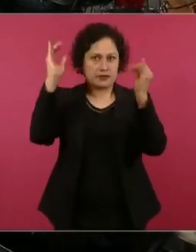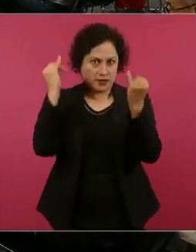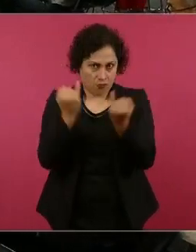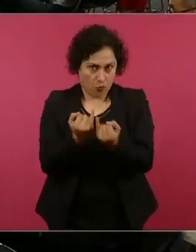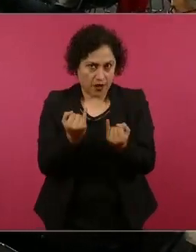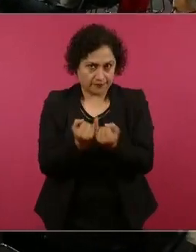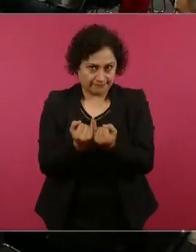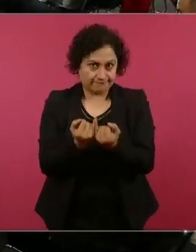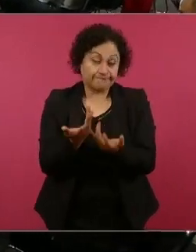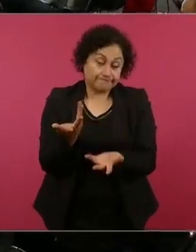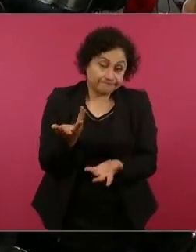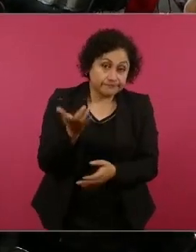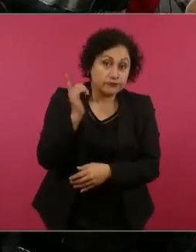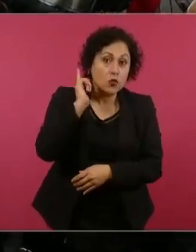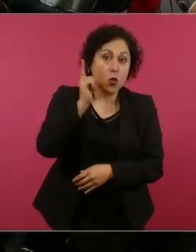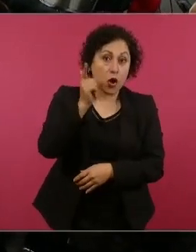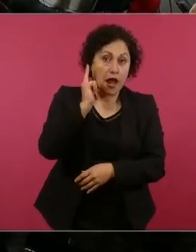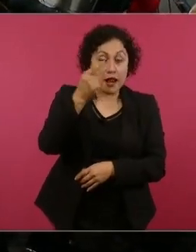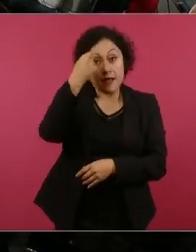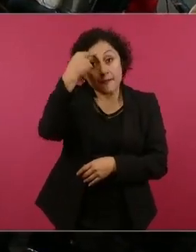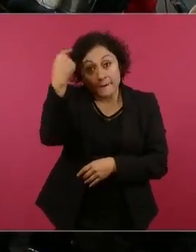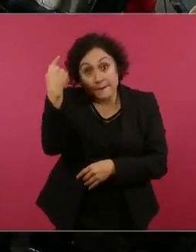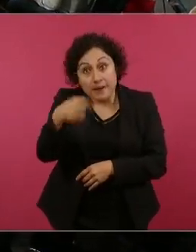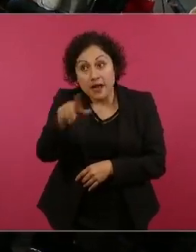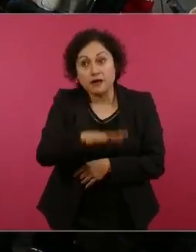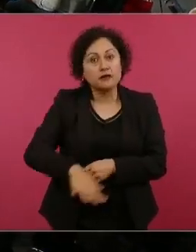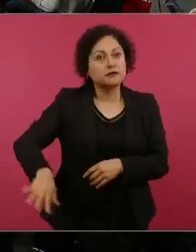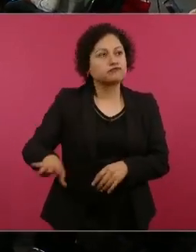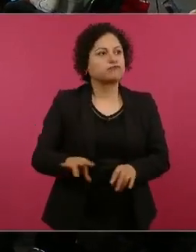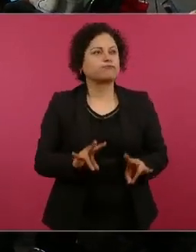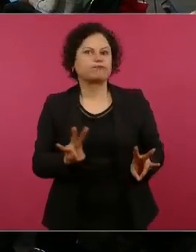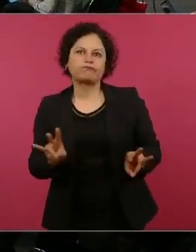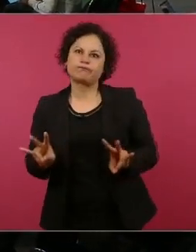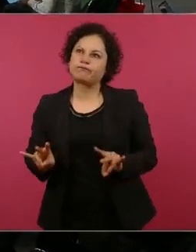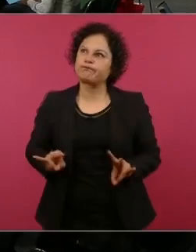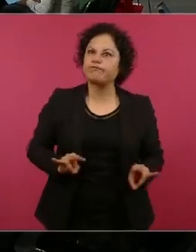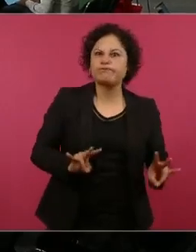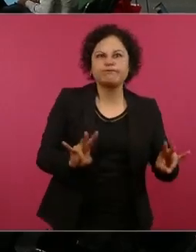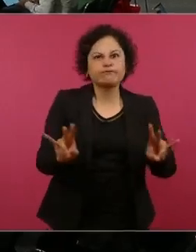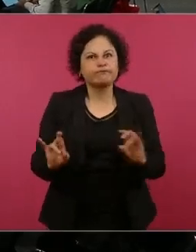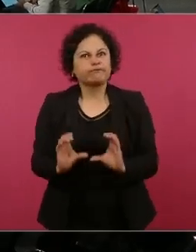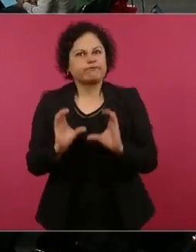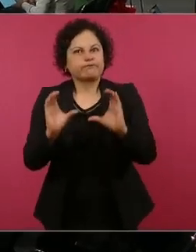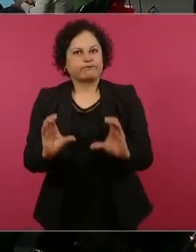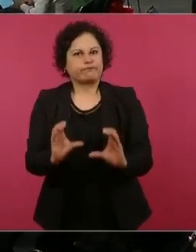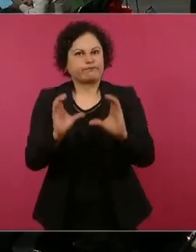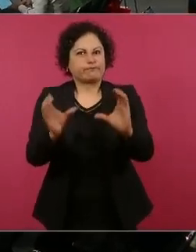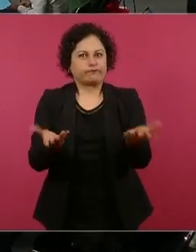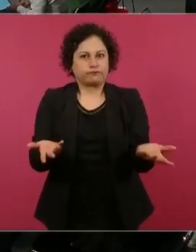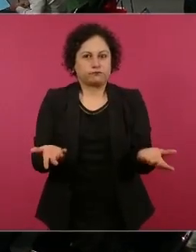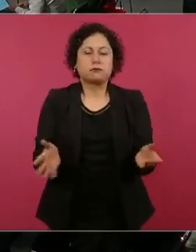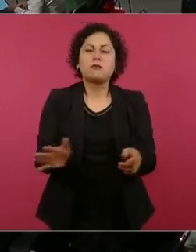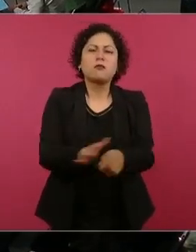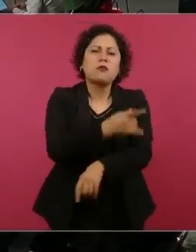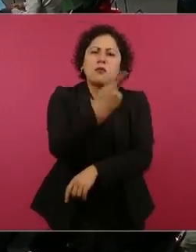Antes creíamos todo lo de los medios.